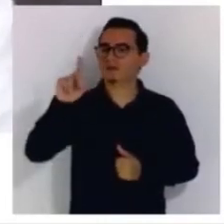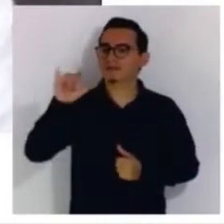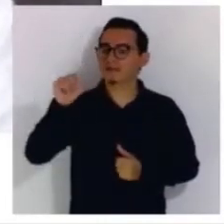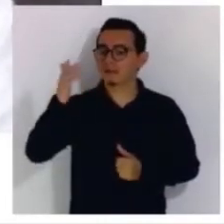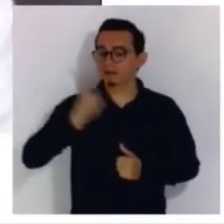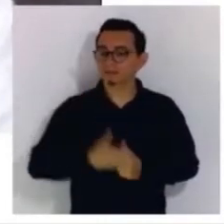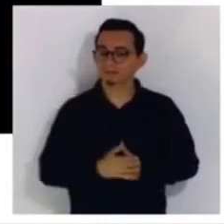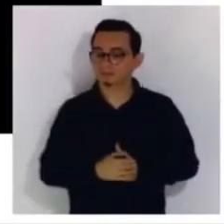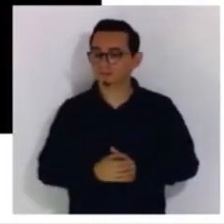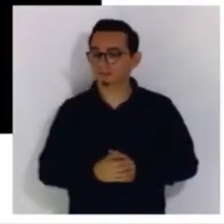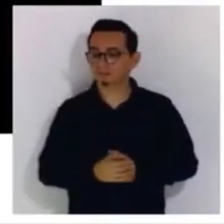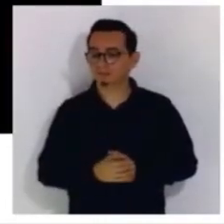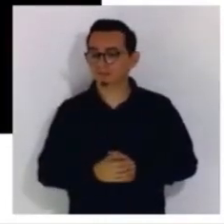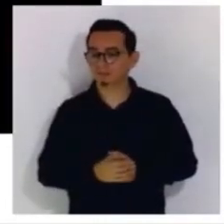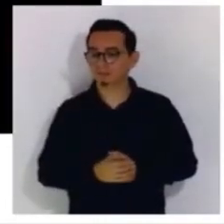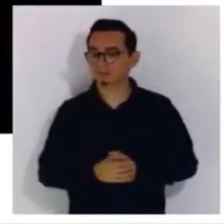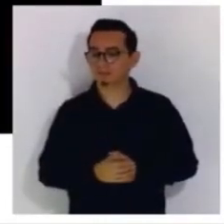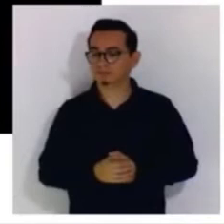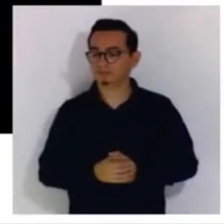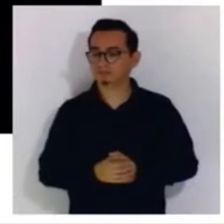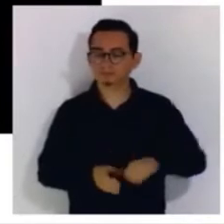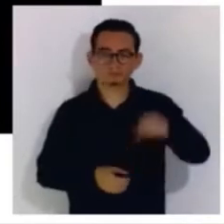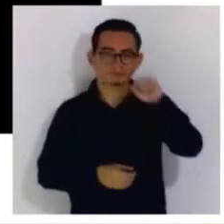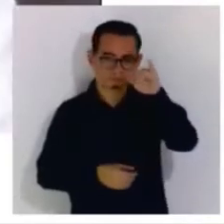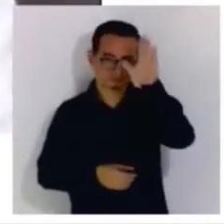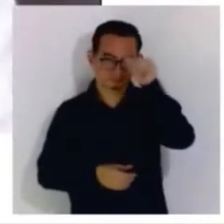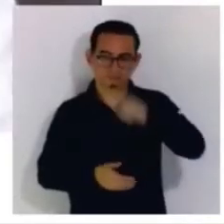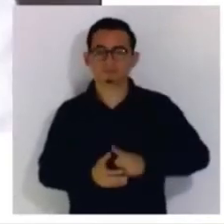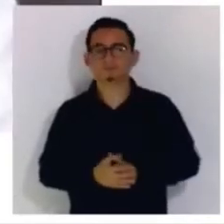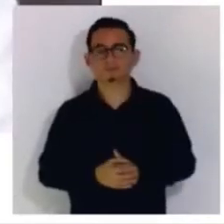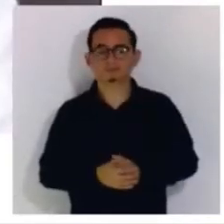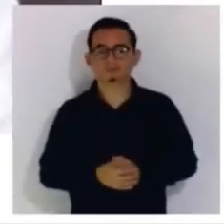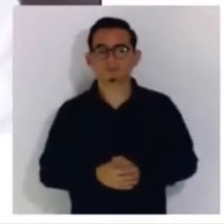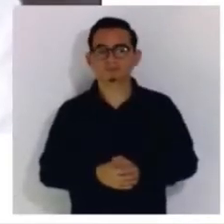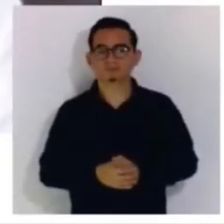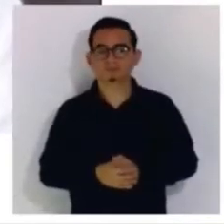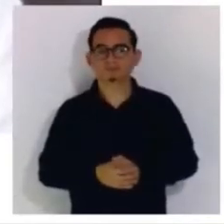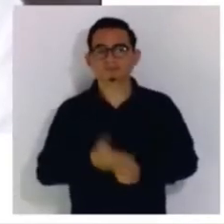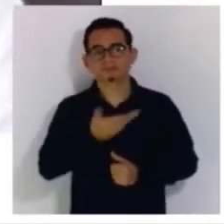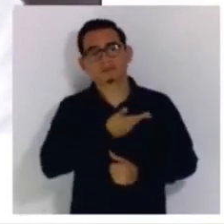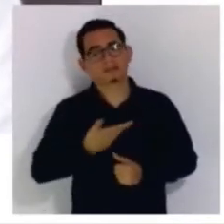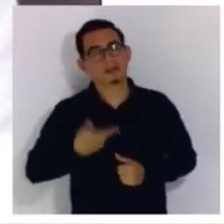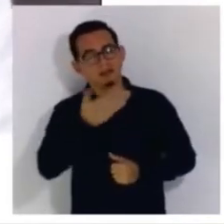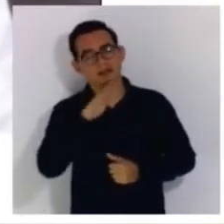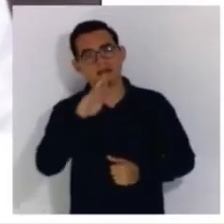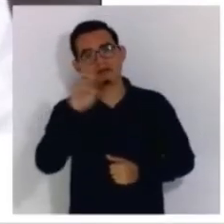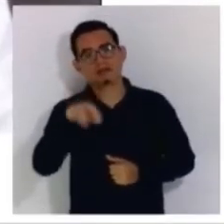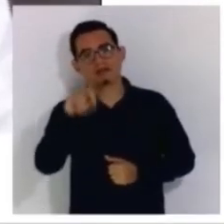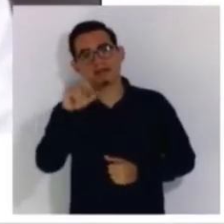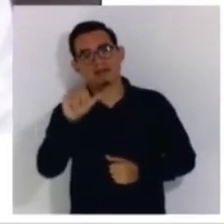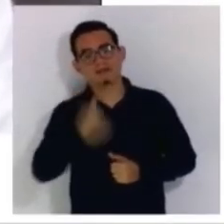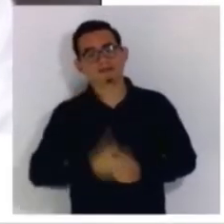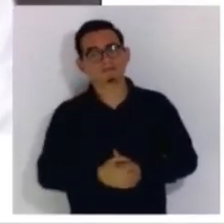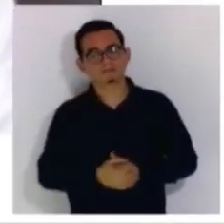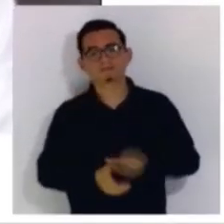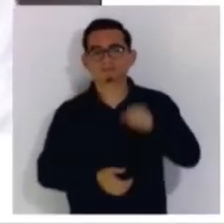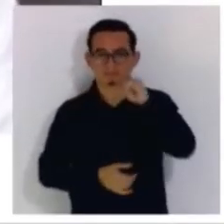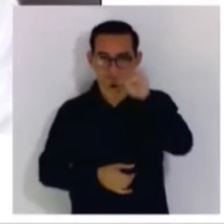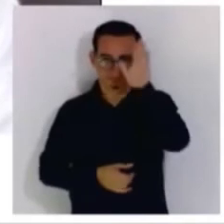A favor. Consejera, presidenta. Judit Serafín Morfin. A favor. Muchas gracias,